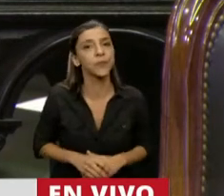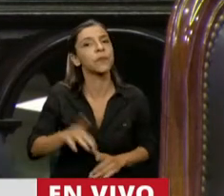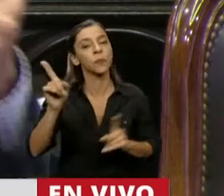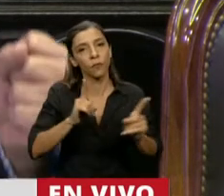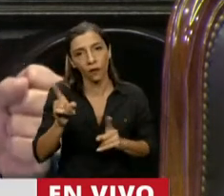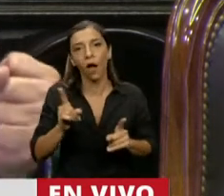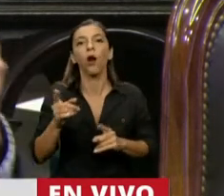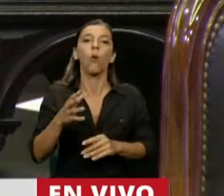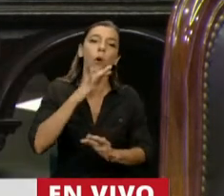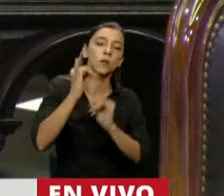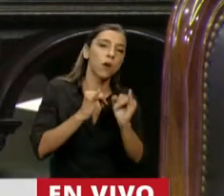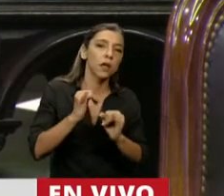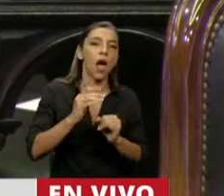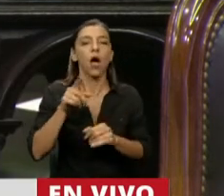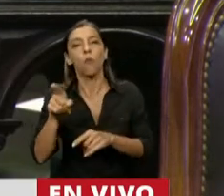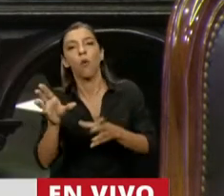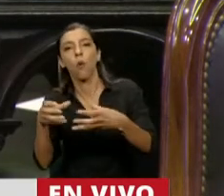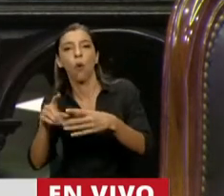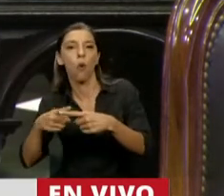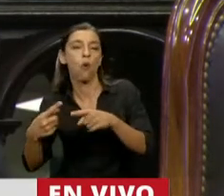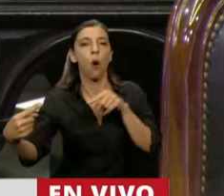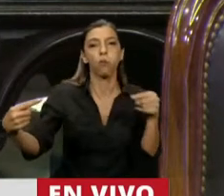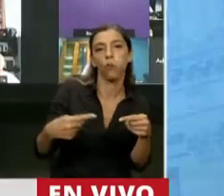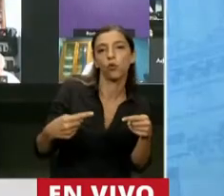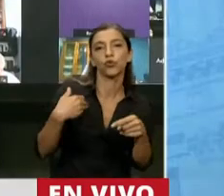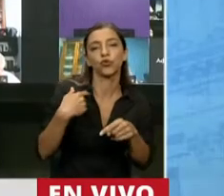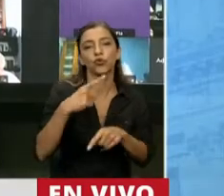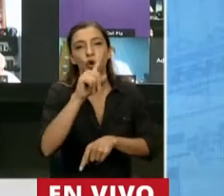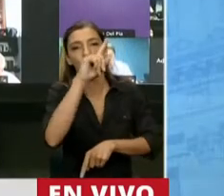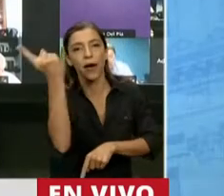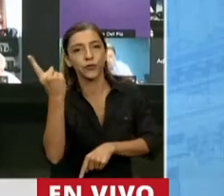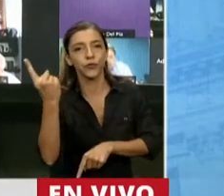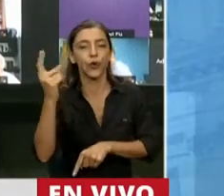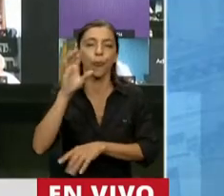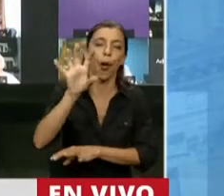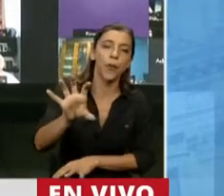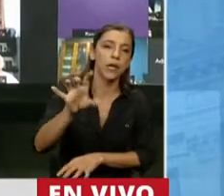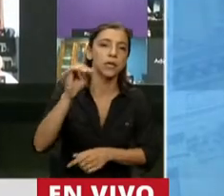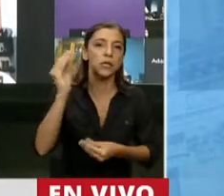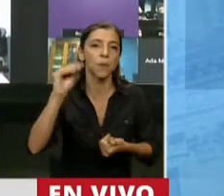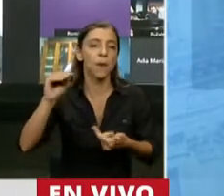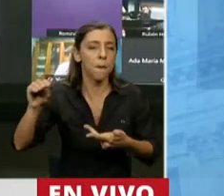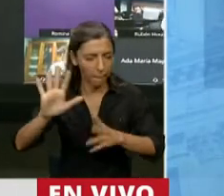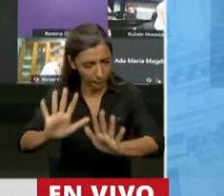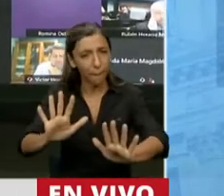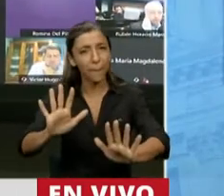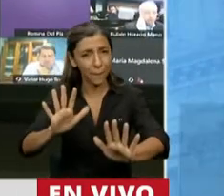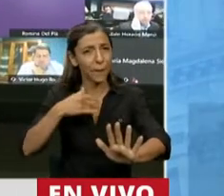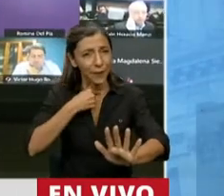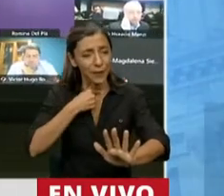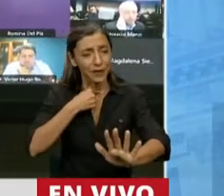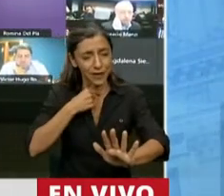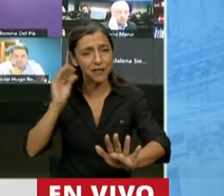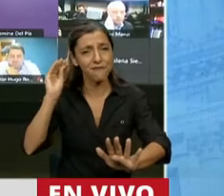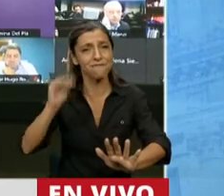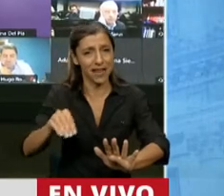que la política, que la oposición, que nación, provincia. Yo quiero agregar otra sobre la base de mi propia experiencia.